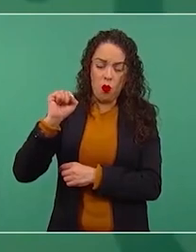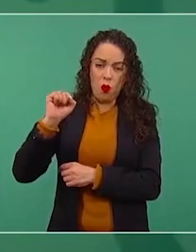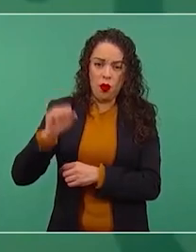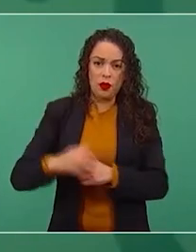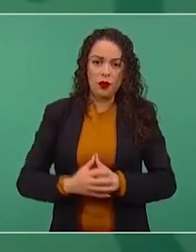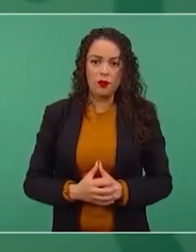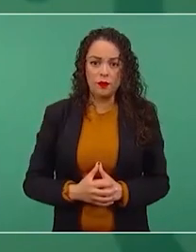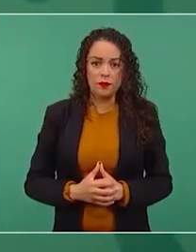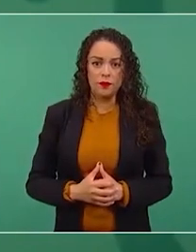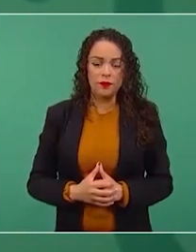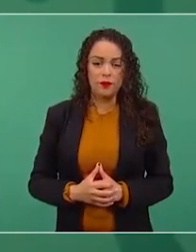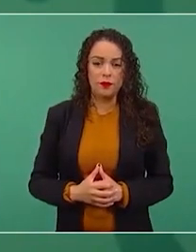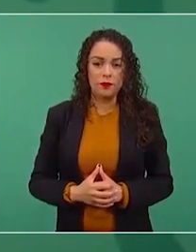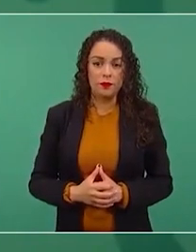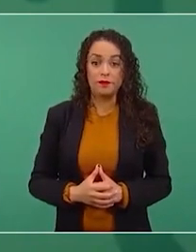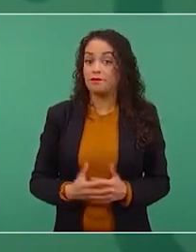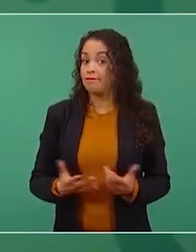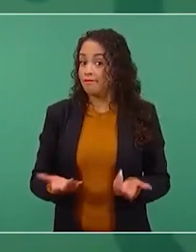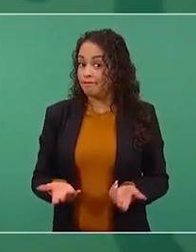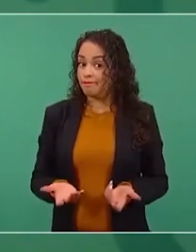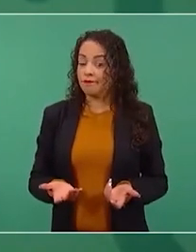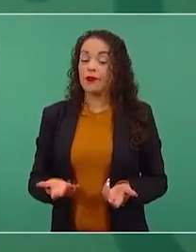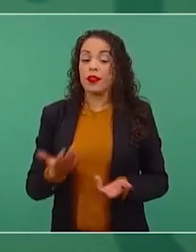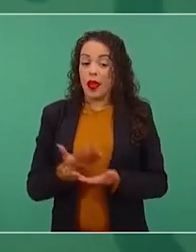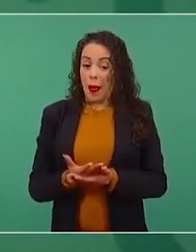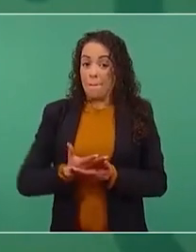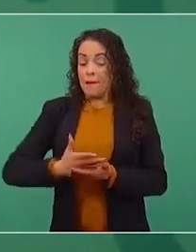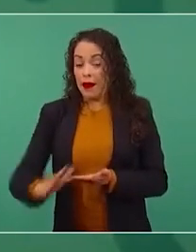y apostaron